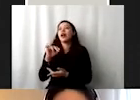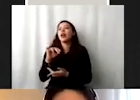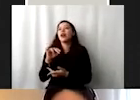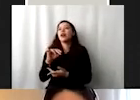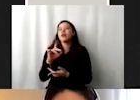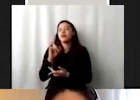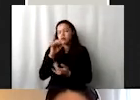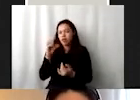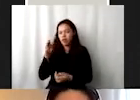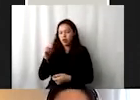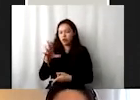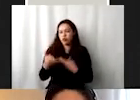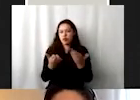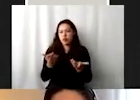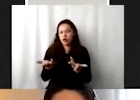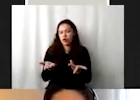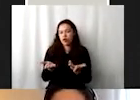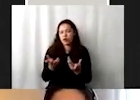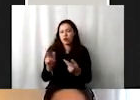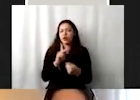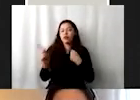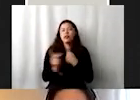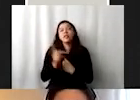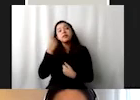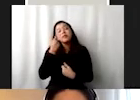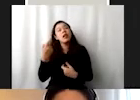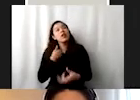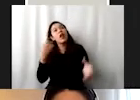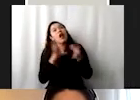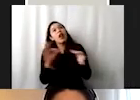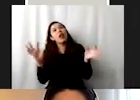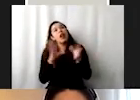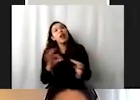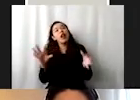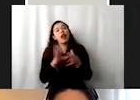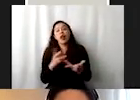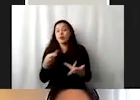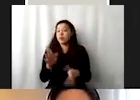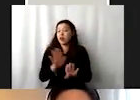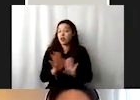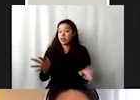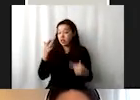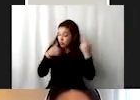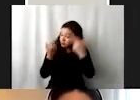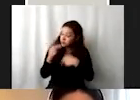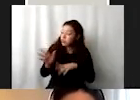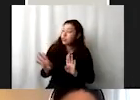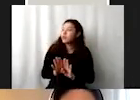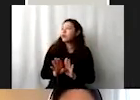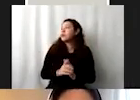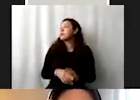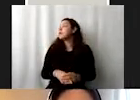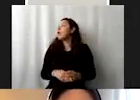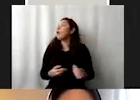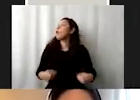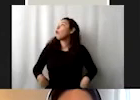la ONU, que los países van y dicen, vamos a hacer esto, pero al momento que toca rendir cuentas sobre esto, pues, se hacen un poco de la vista gorda.